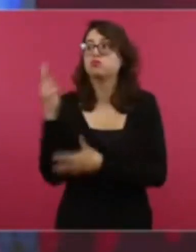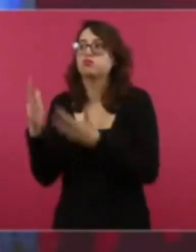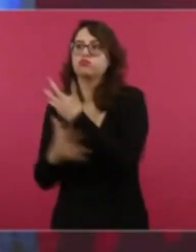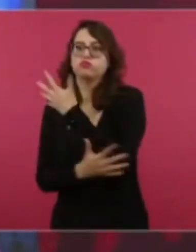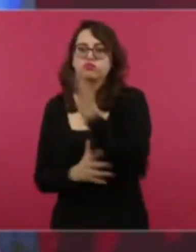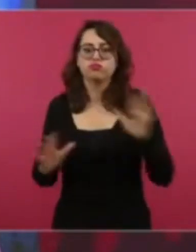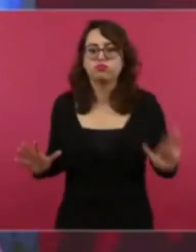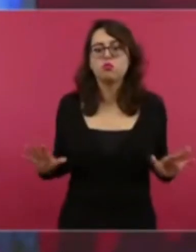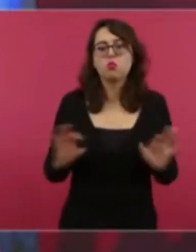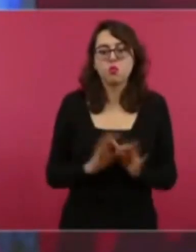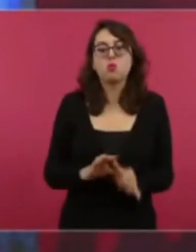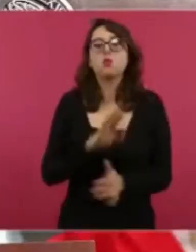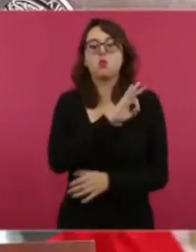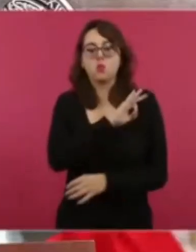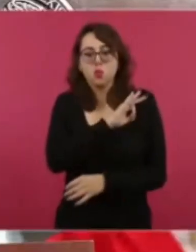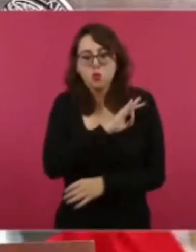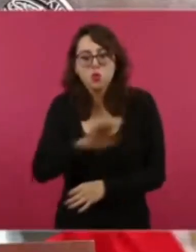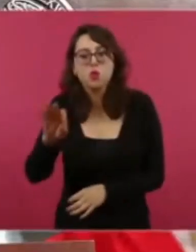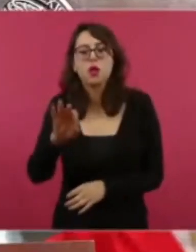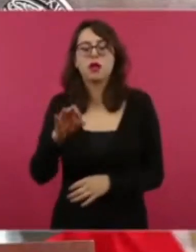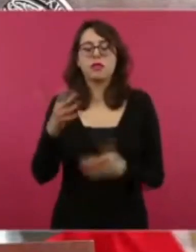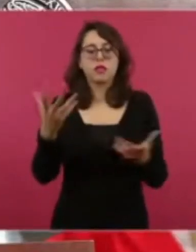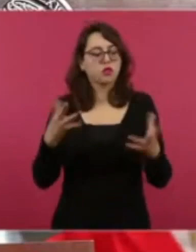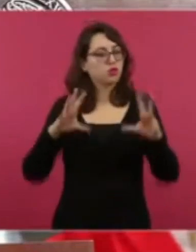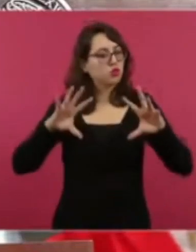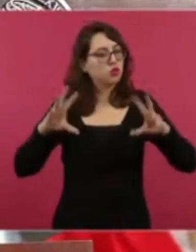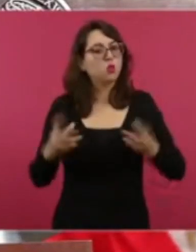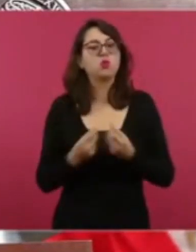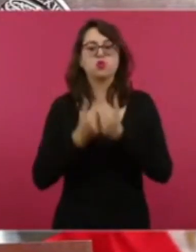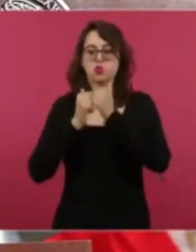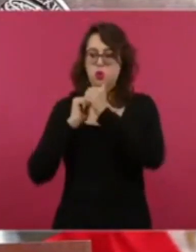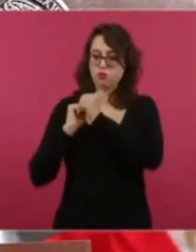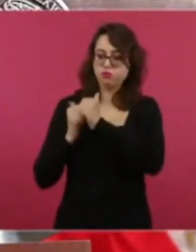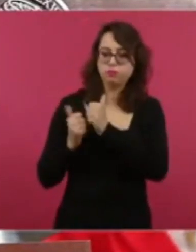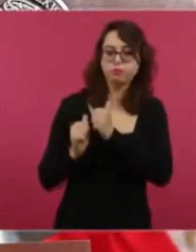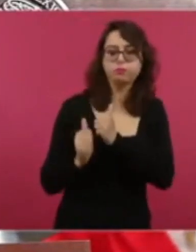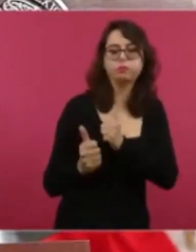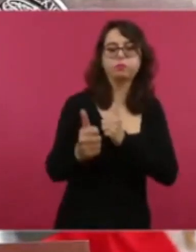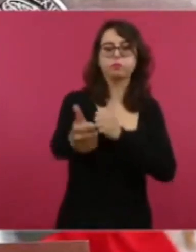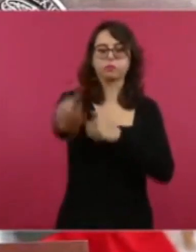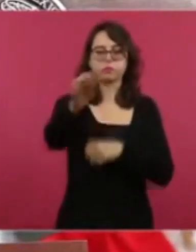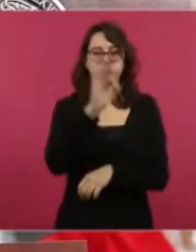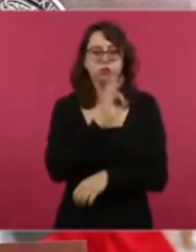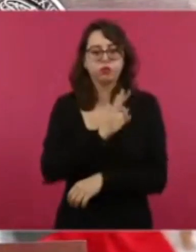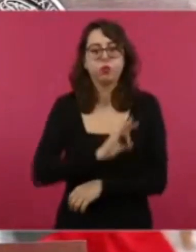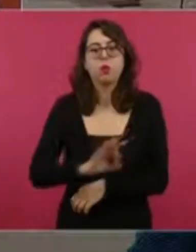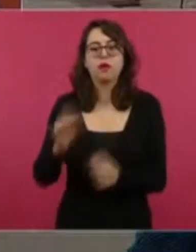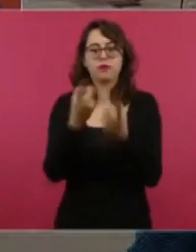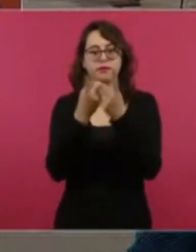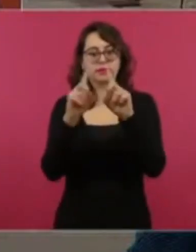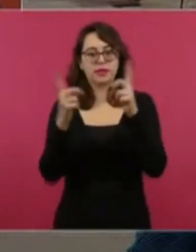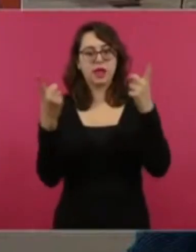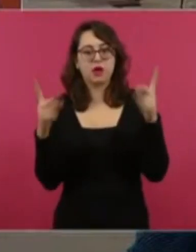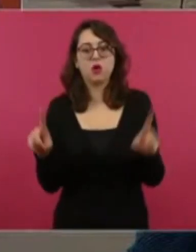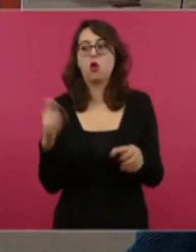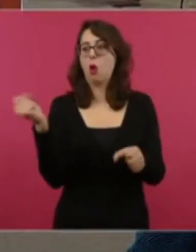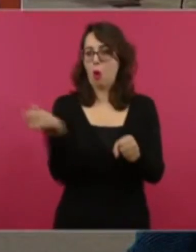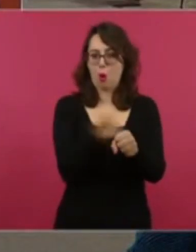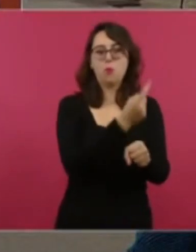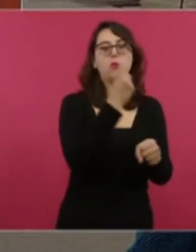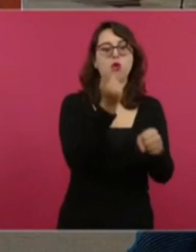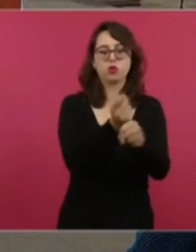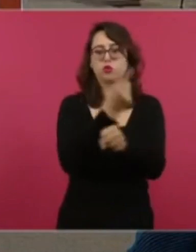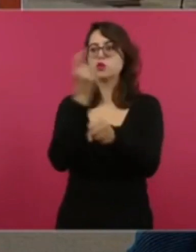con la firme convicción de no dejar a nadie atrás ni a nadie afuera del desarrollo y brindar oportunidades para que la